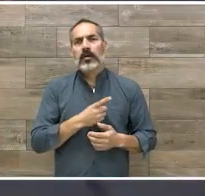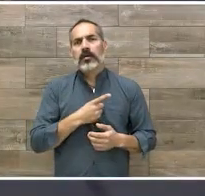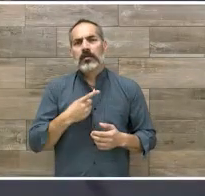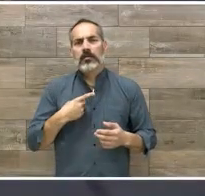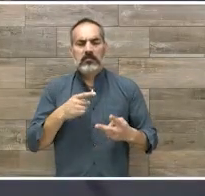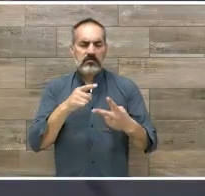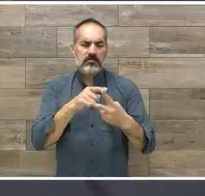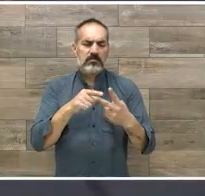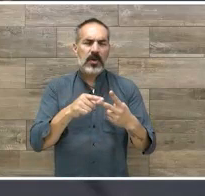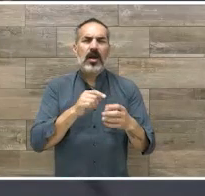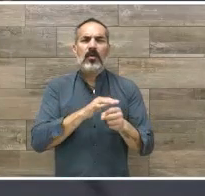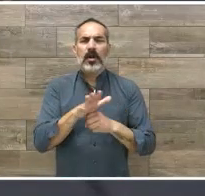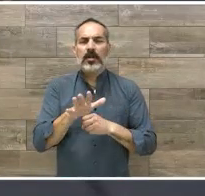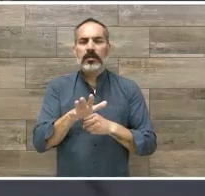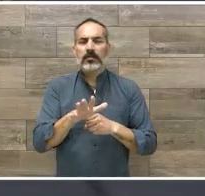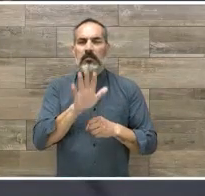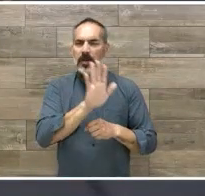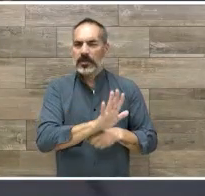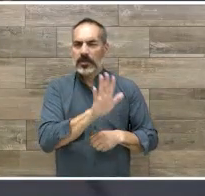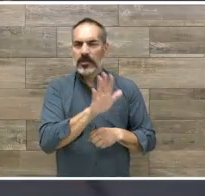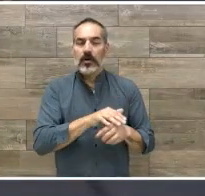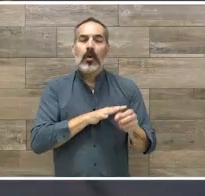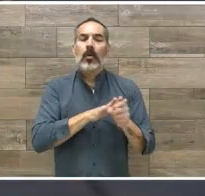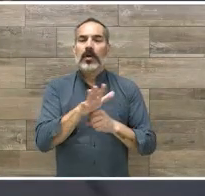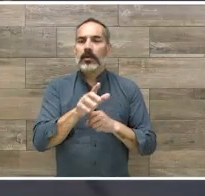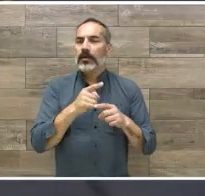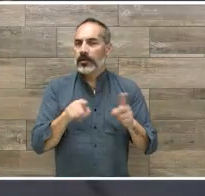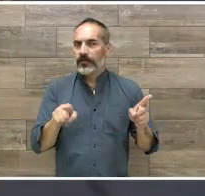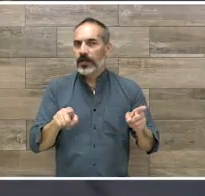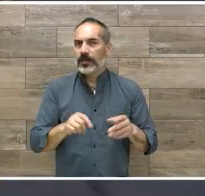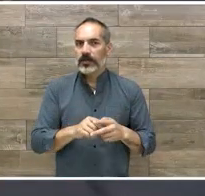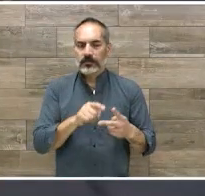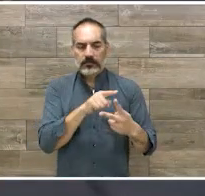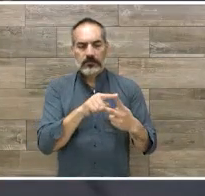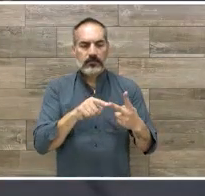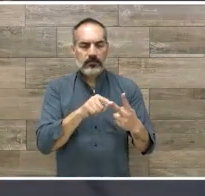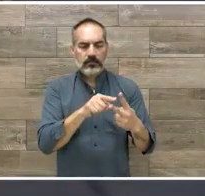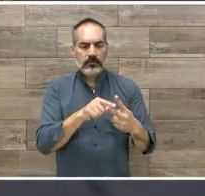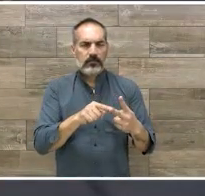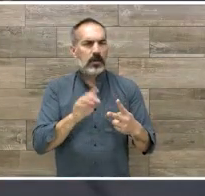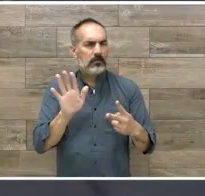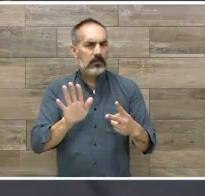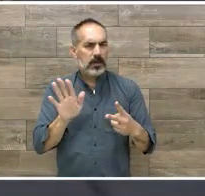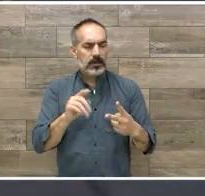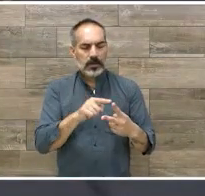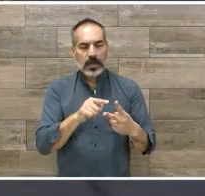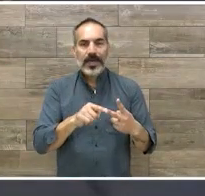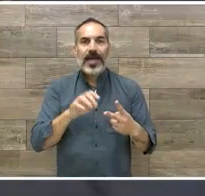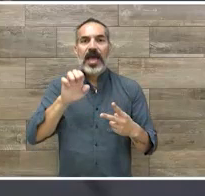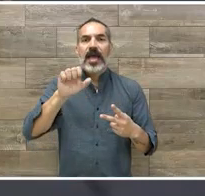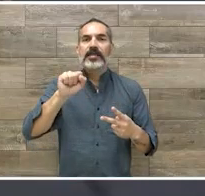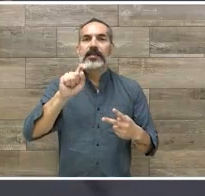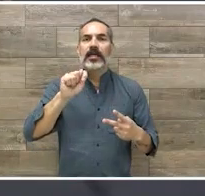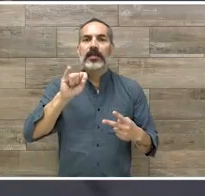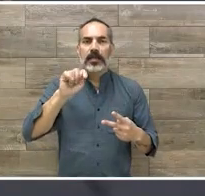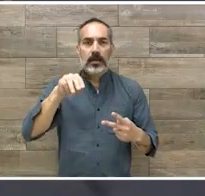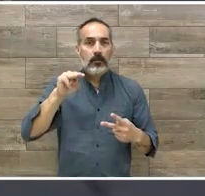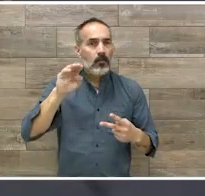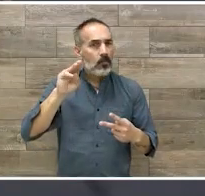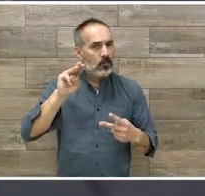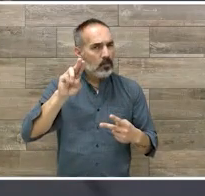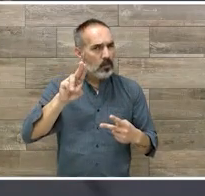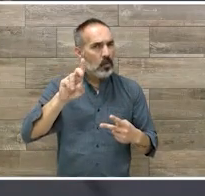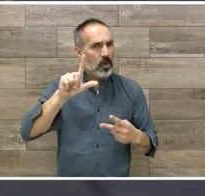semejanzas y las diferencias entonces las semejanzas que existen entre estimulación e intervención temprana